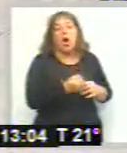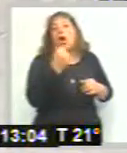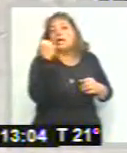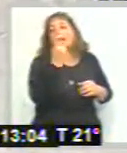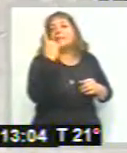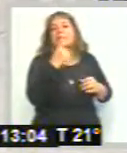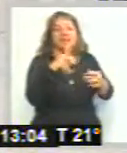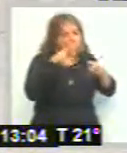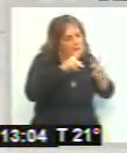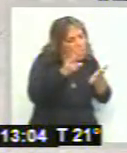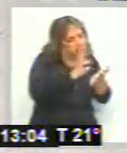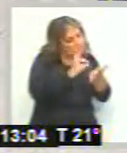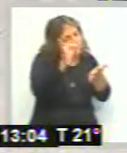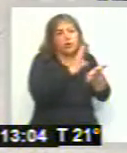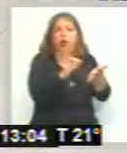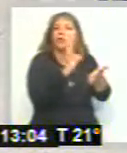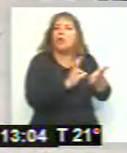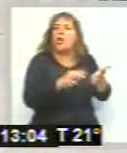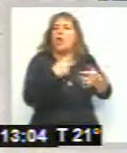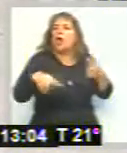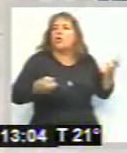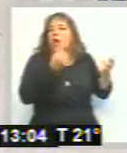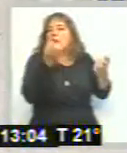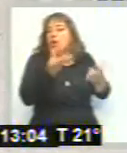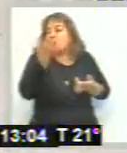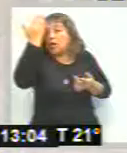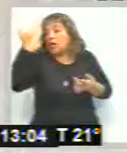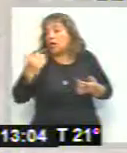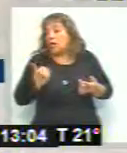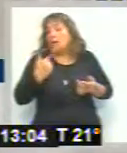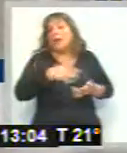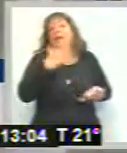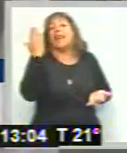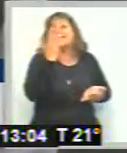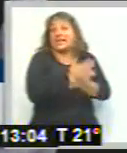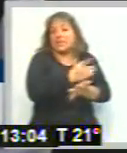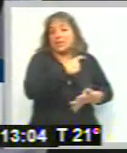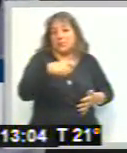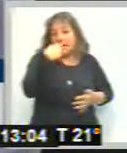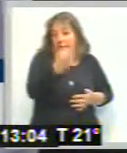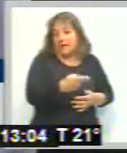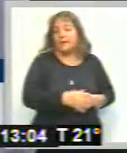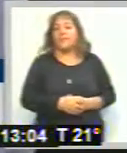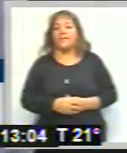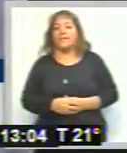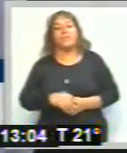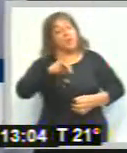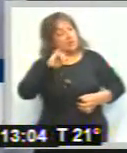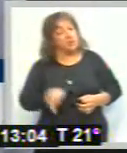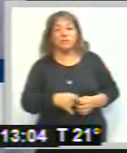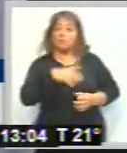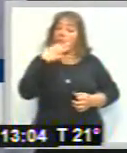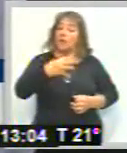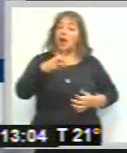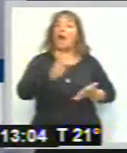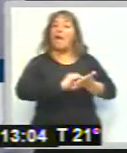los alegatos el miércoles de la semana que viene y finalmente la sentencia el viernes de la semana próxima. Sí, así es. Los abogados que